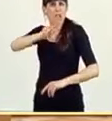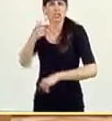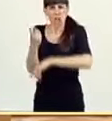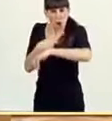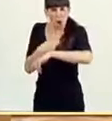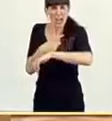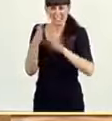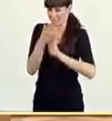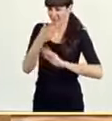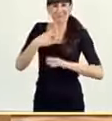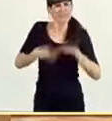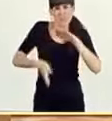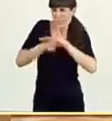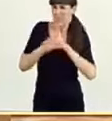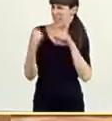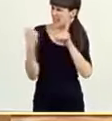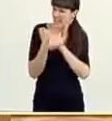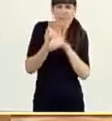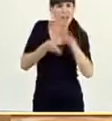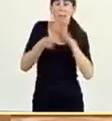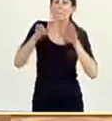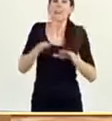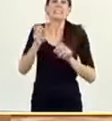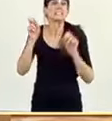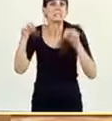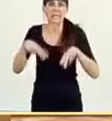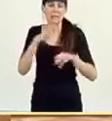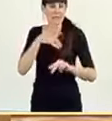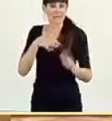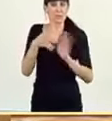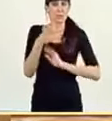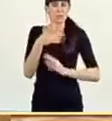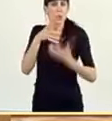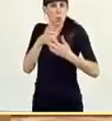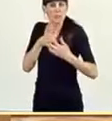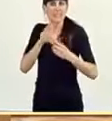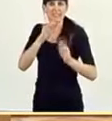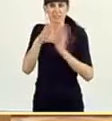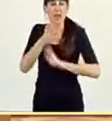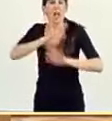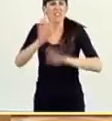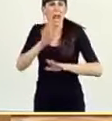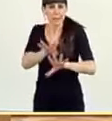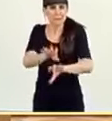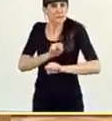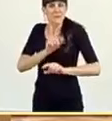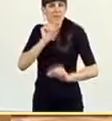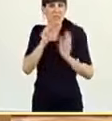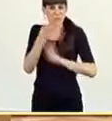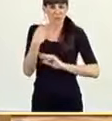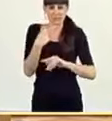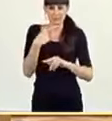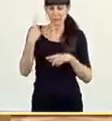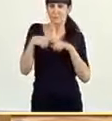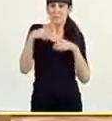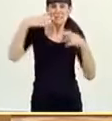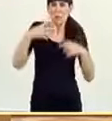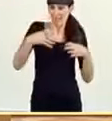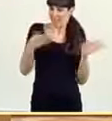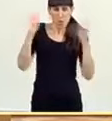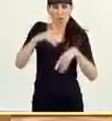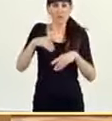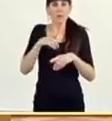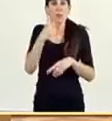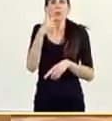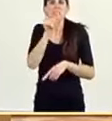ininterrumpidamente al frente para la lucha contra la pandemia, fue contagiado porque no tenía medidas de seguridad y falleció